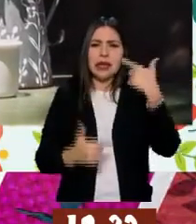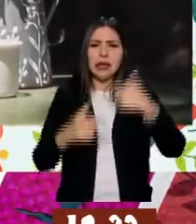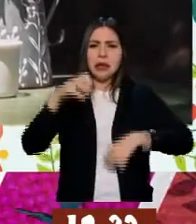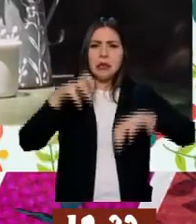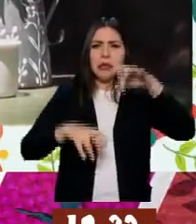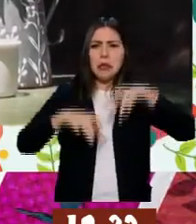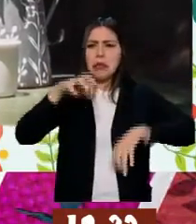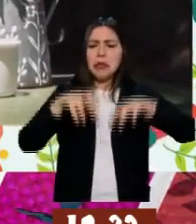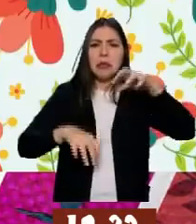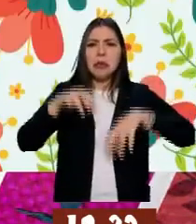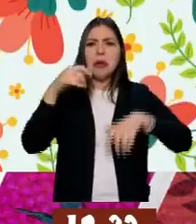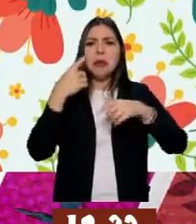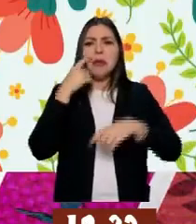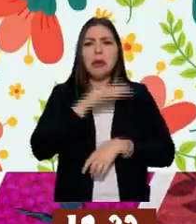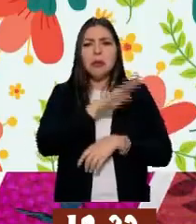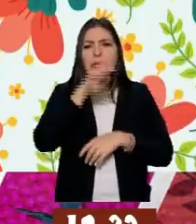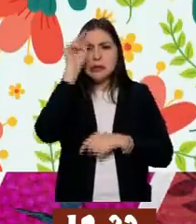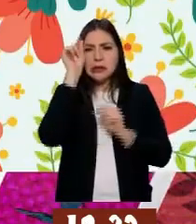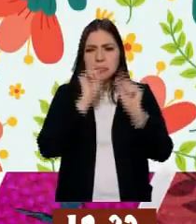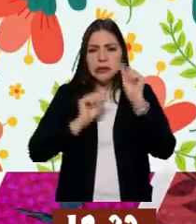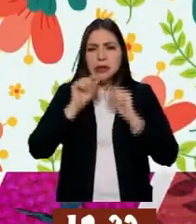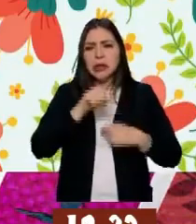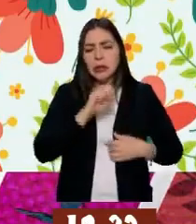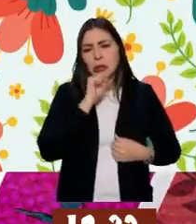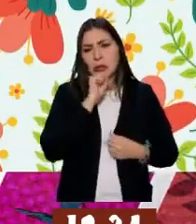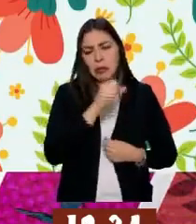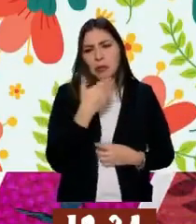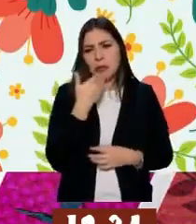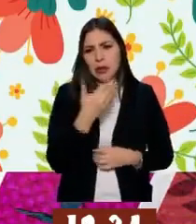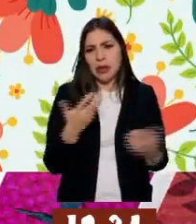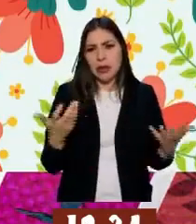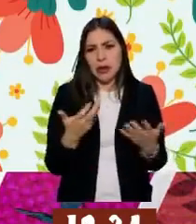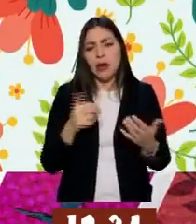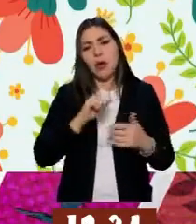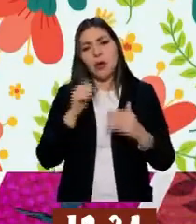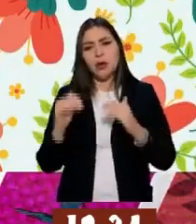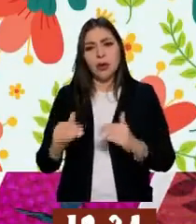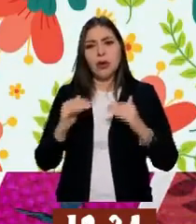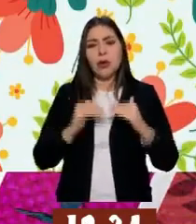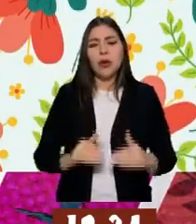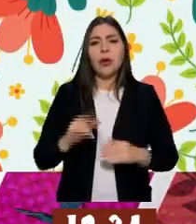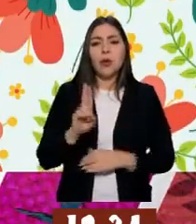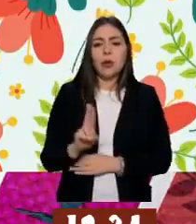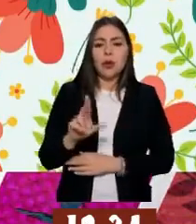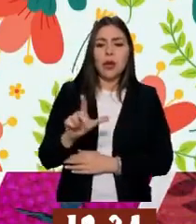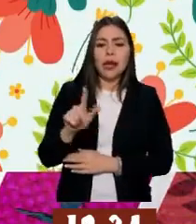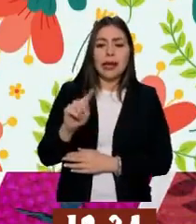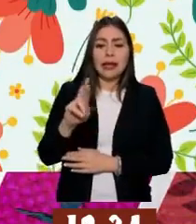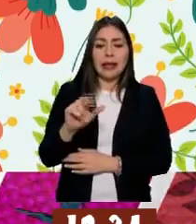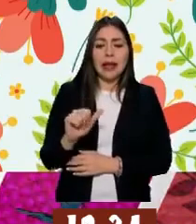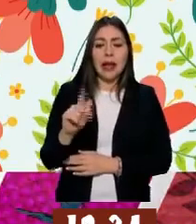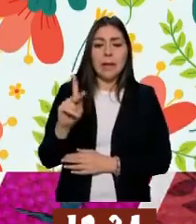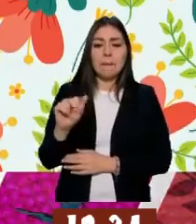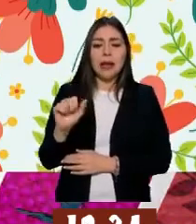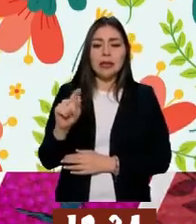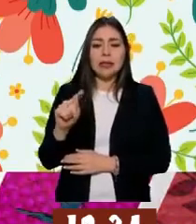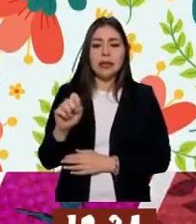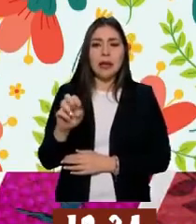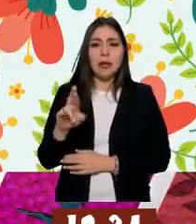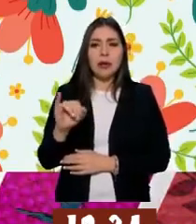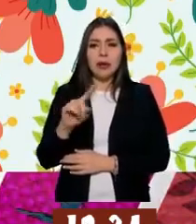experiencia, pero es una práctica muy buena. Y la ultrapasteurización es, en el mismo principio,